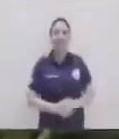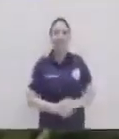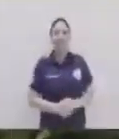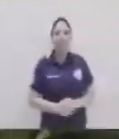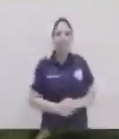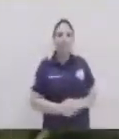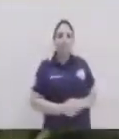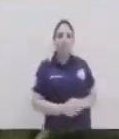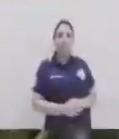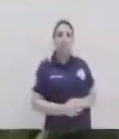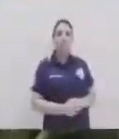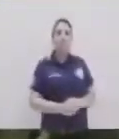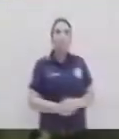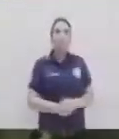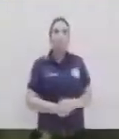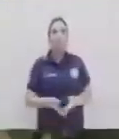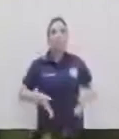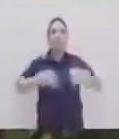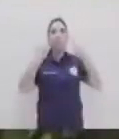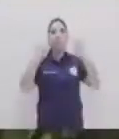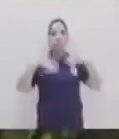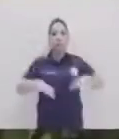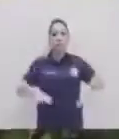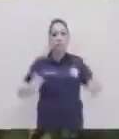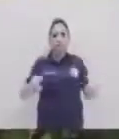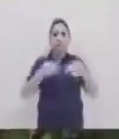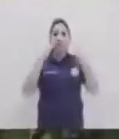y lo saco por la boca